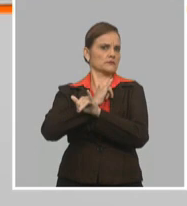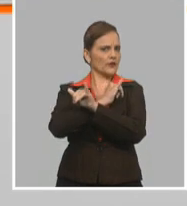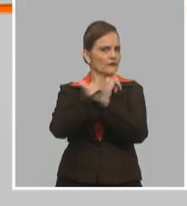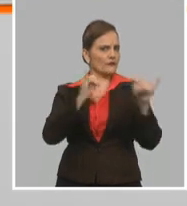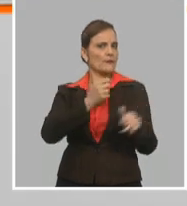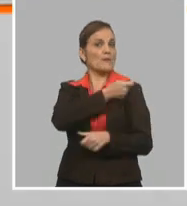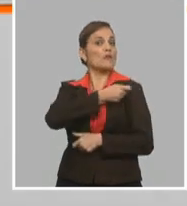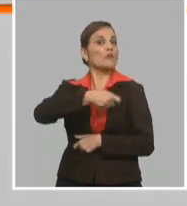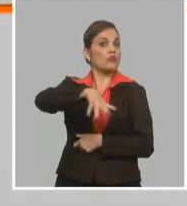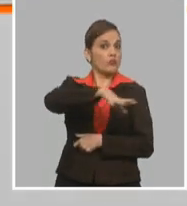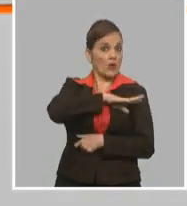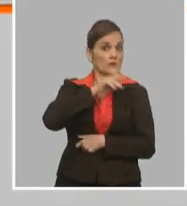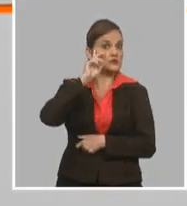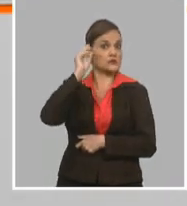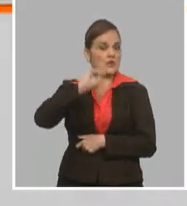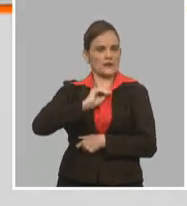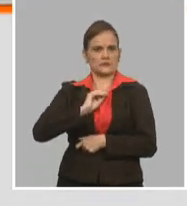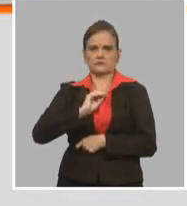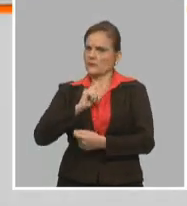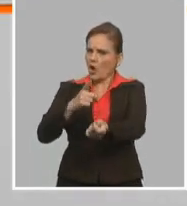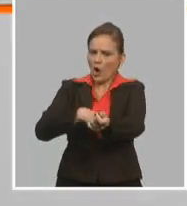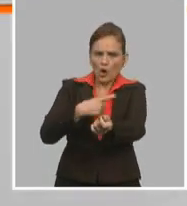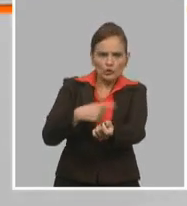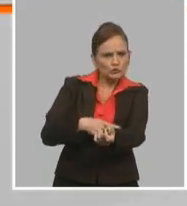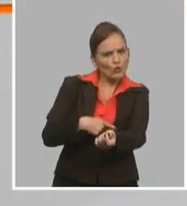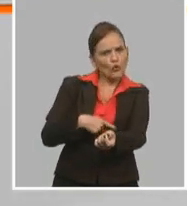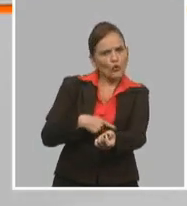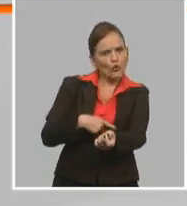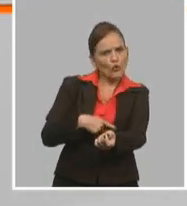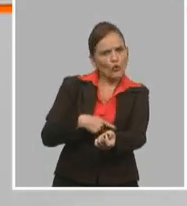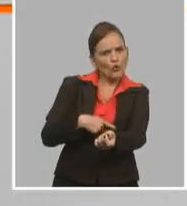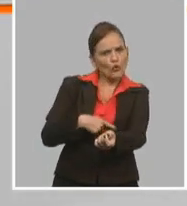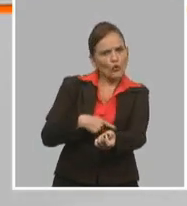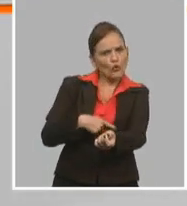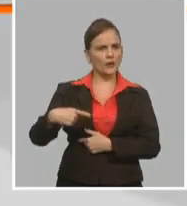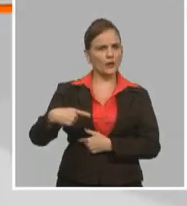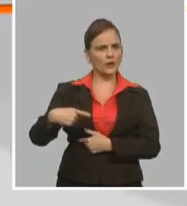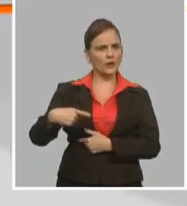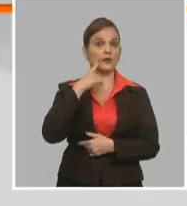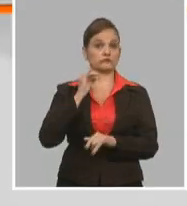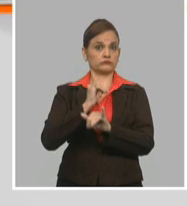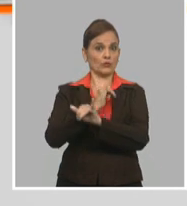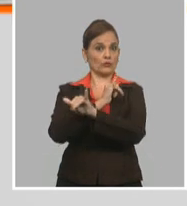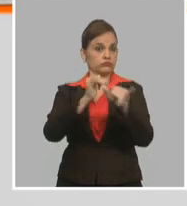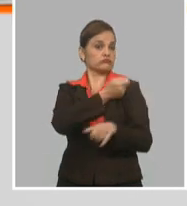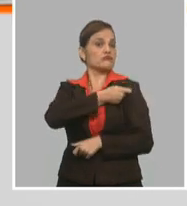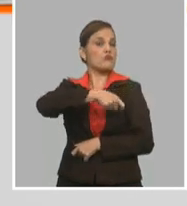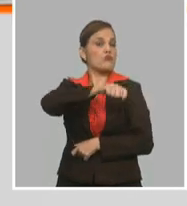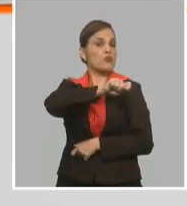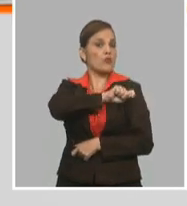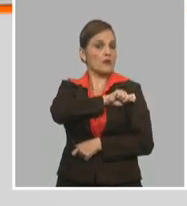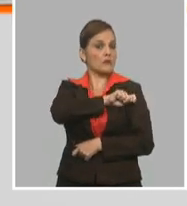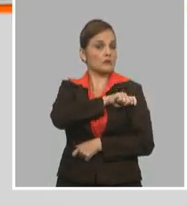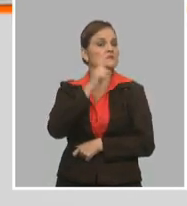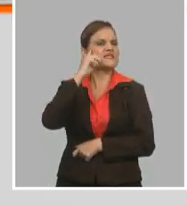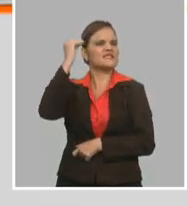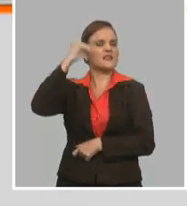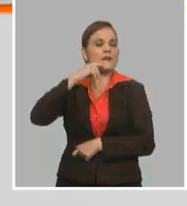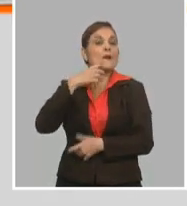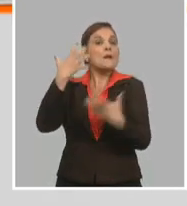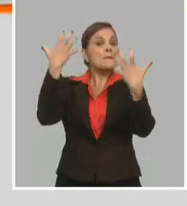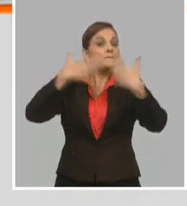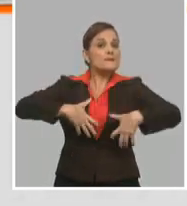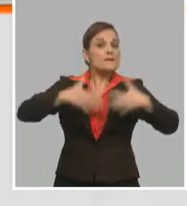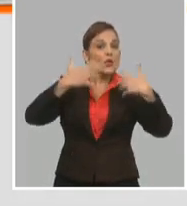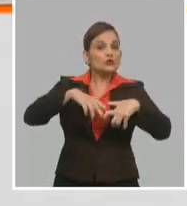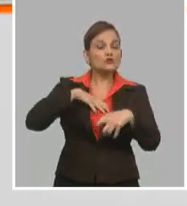nuestro querido pueblo, como siempre y como lo estamos haciendo sistemáticamente, que la producción de alimentos es la tarea